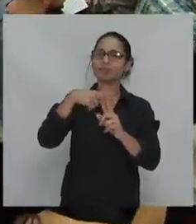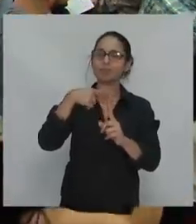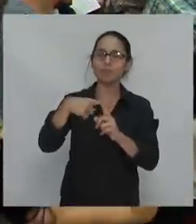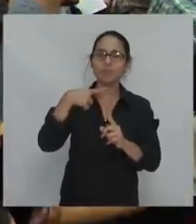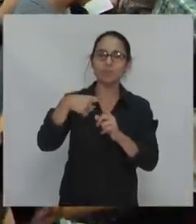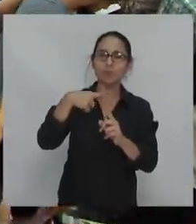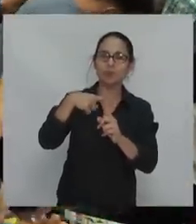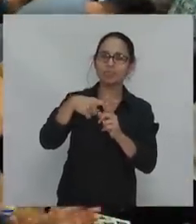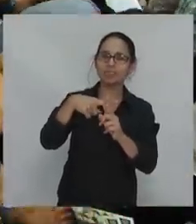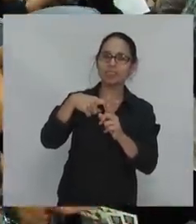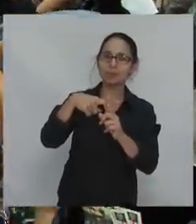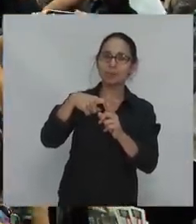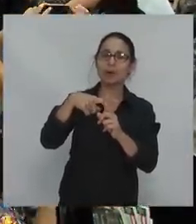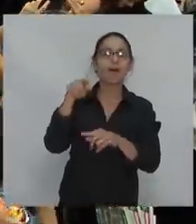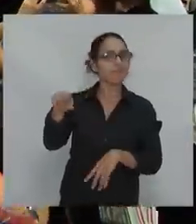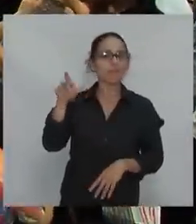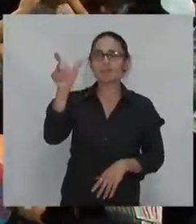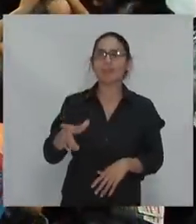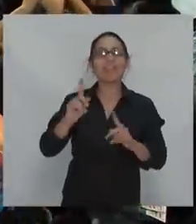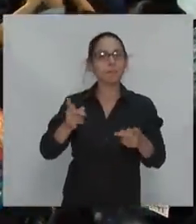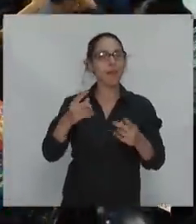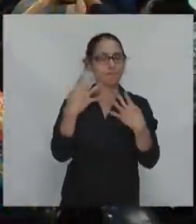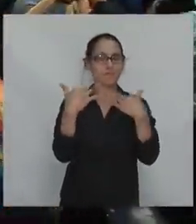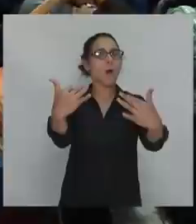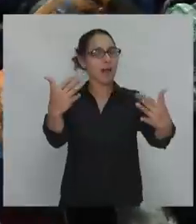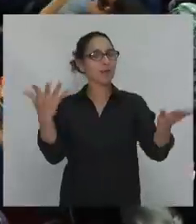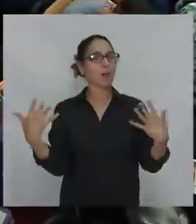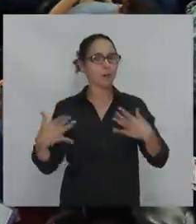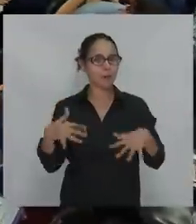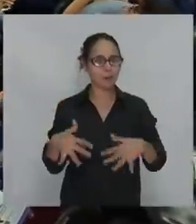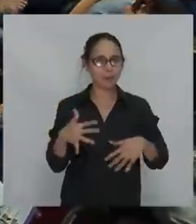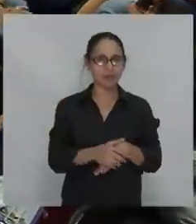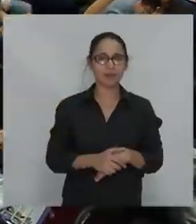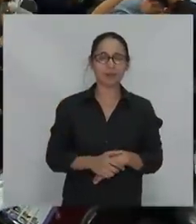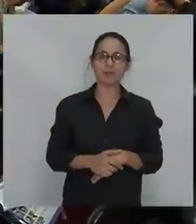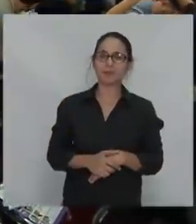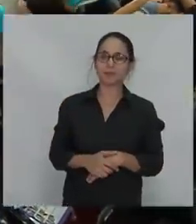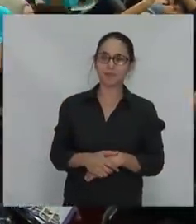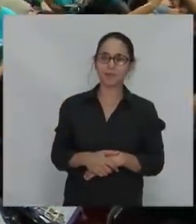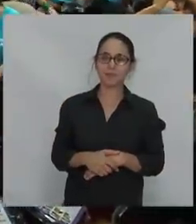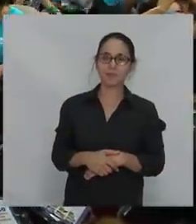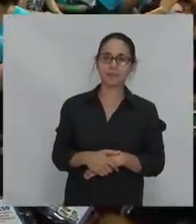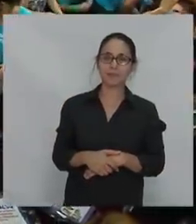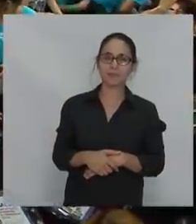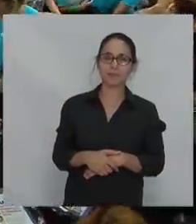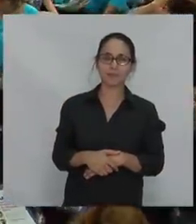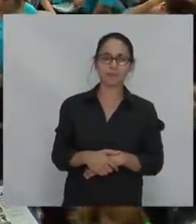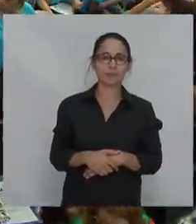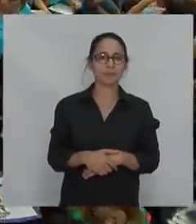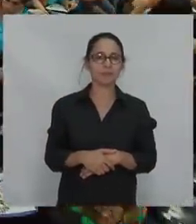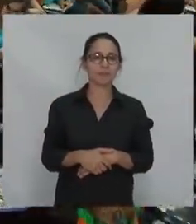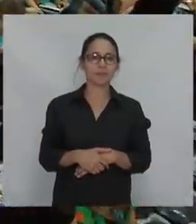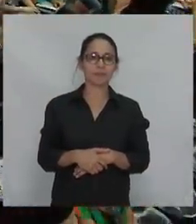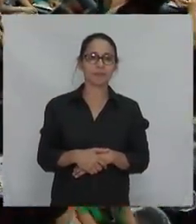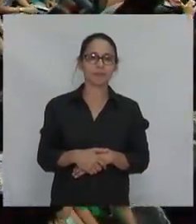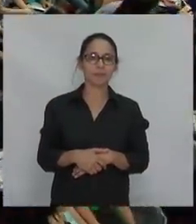de un pueblo que responde. Miren, miren, hay una